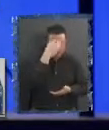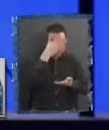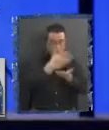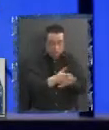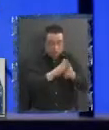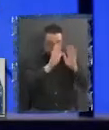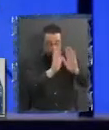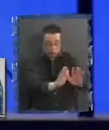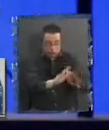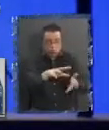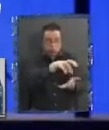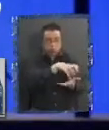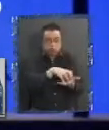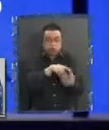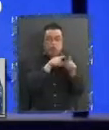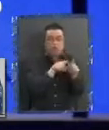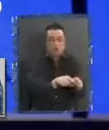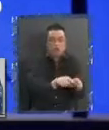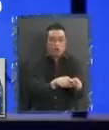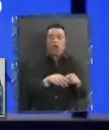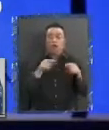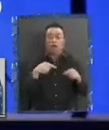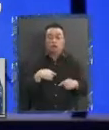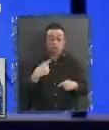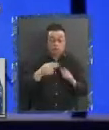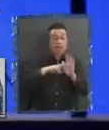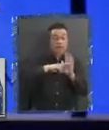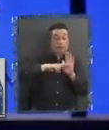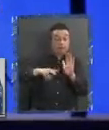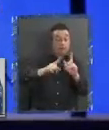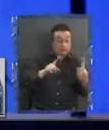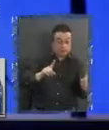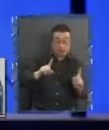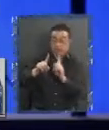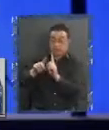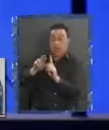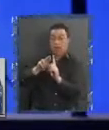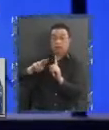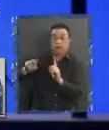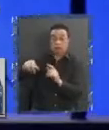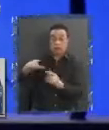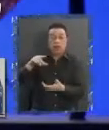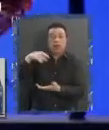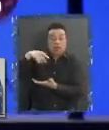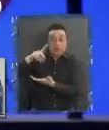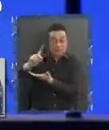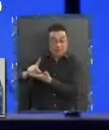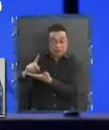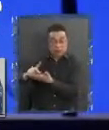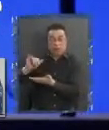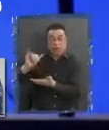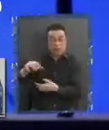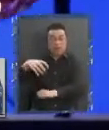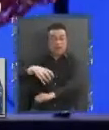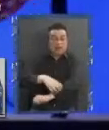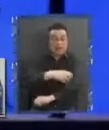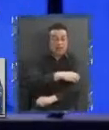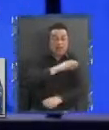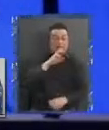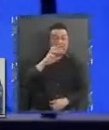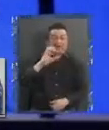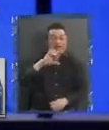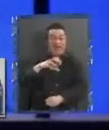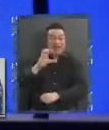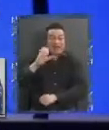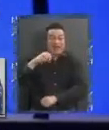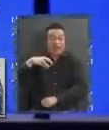como pueblo. Entonces, a través de nuestro representante, en la Cámara de Diputados y en la Cámara Regional y a nivel de las comunas